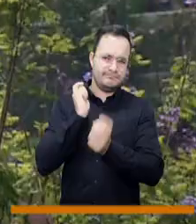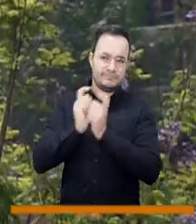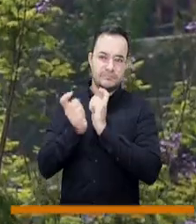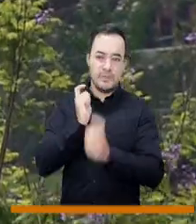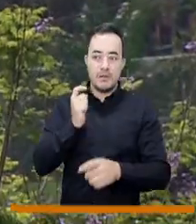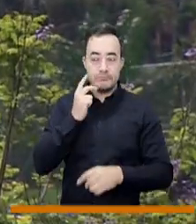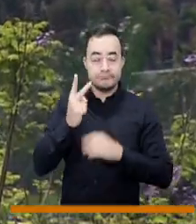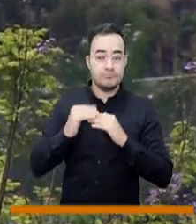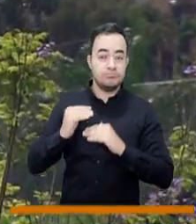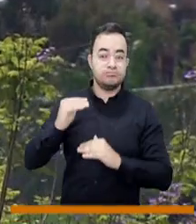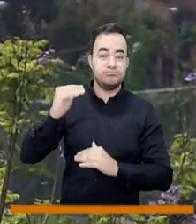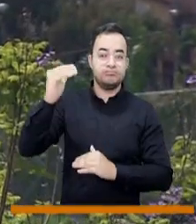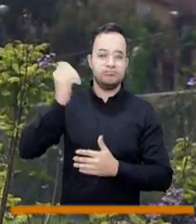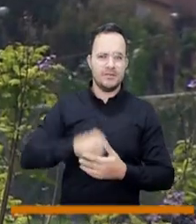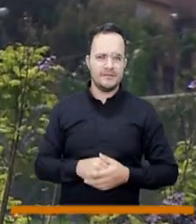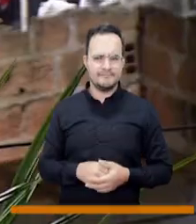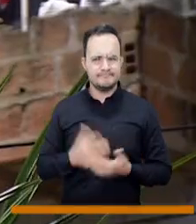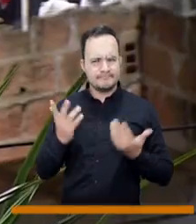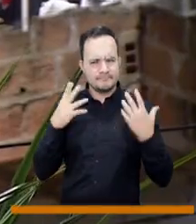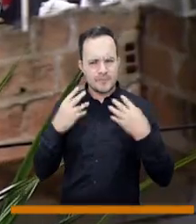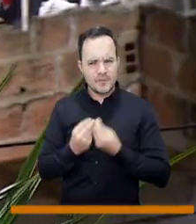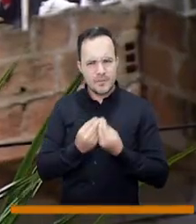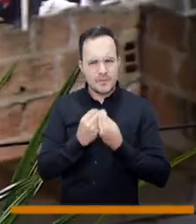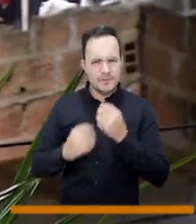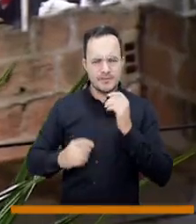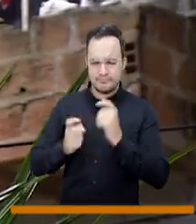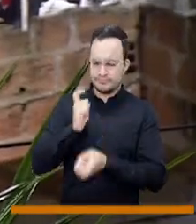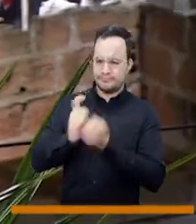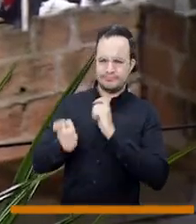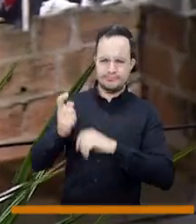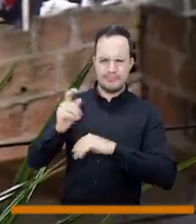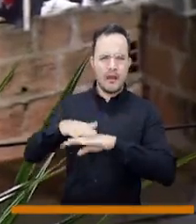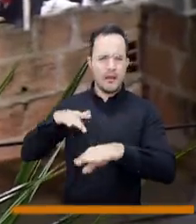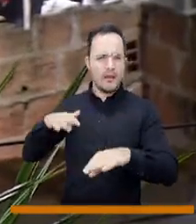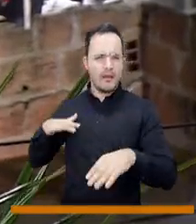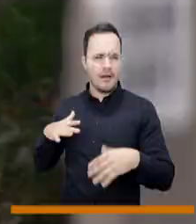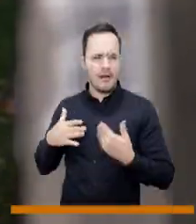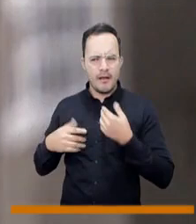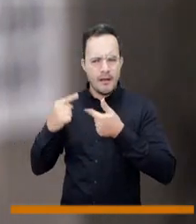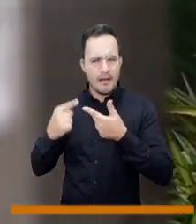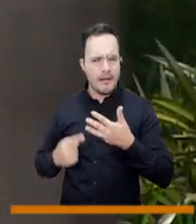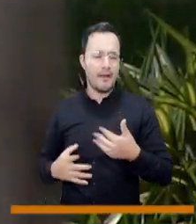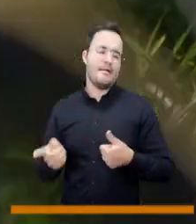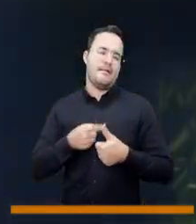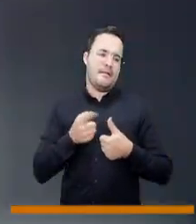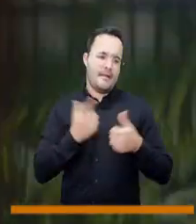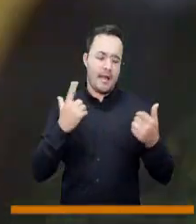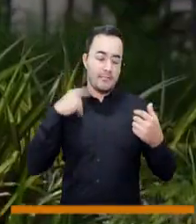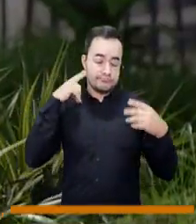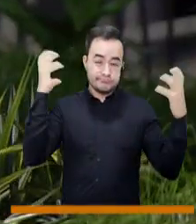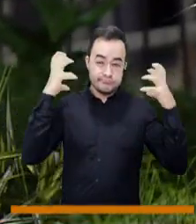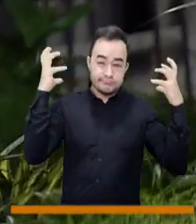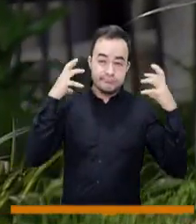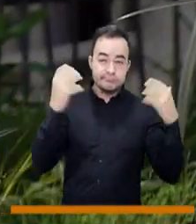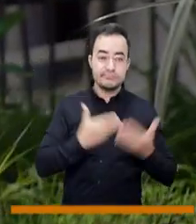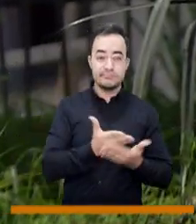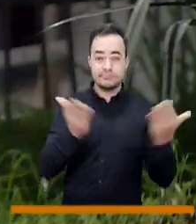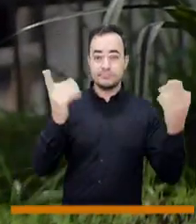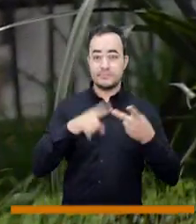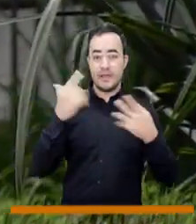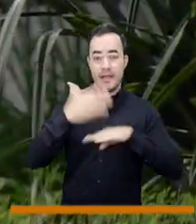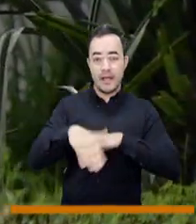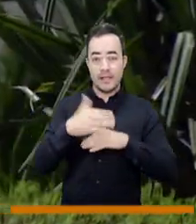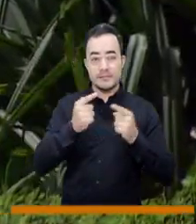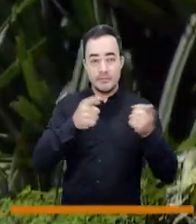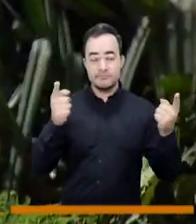convivencia, han venido aumentando en los últimos años. Y esas problemáticas de convivencia se dan por varios hechos y entre ellos el alto ruido que se